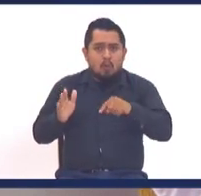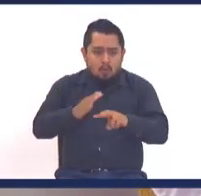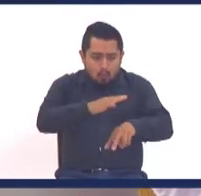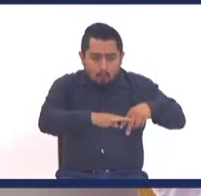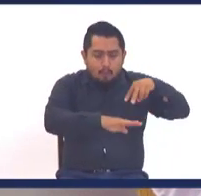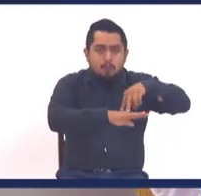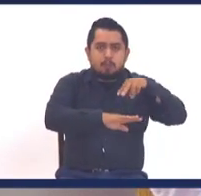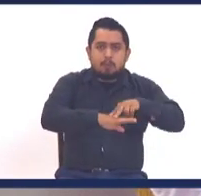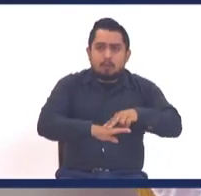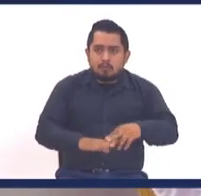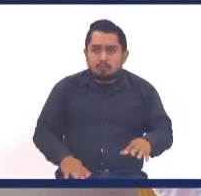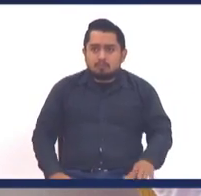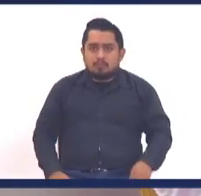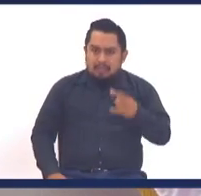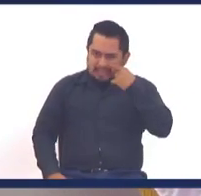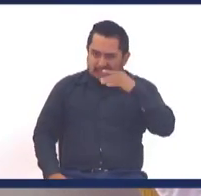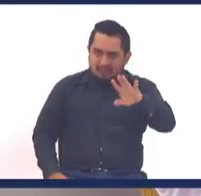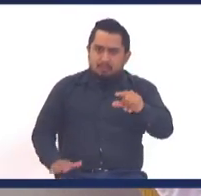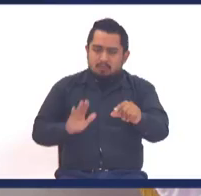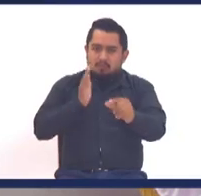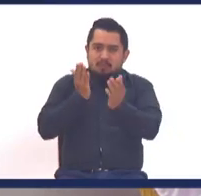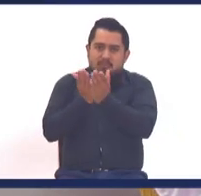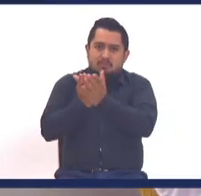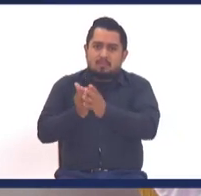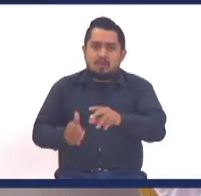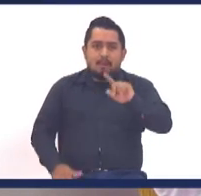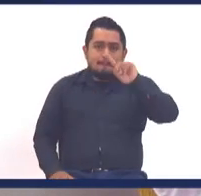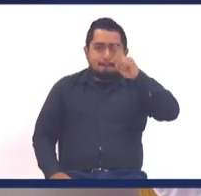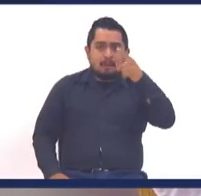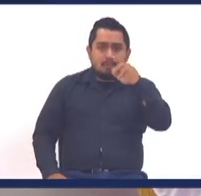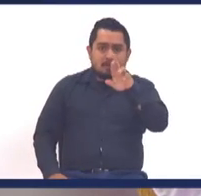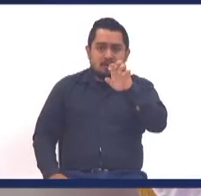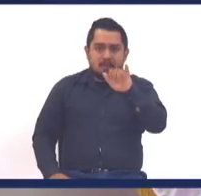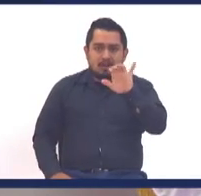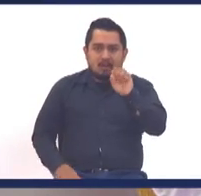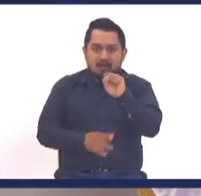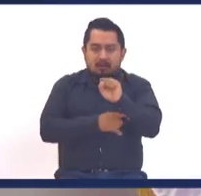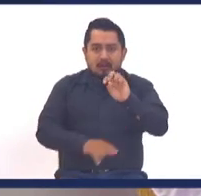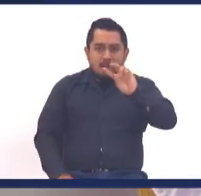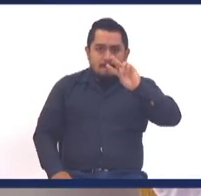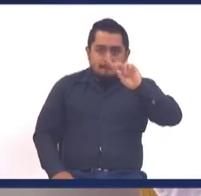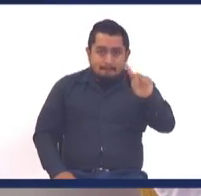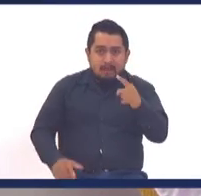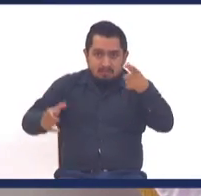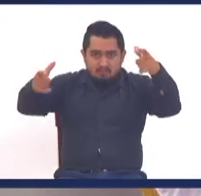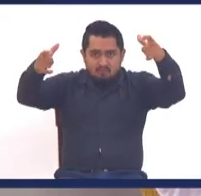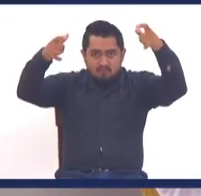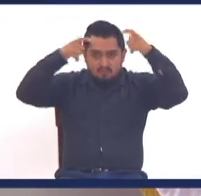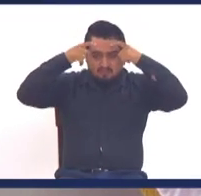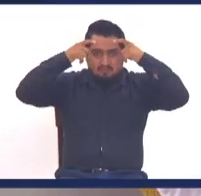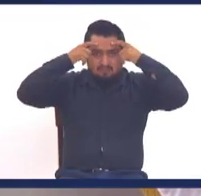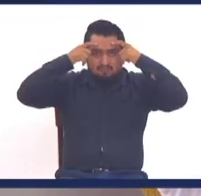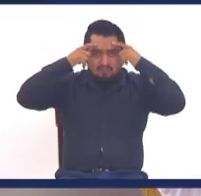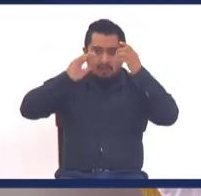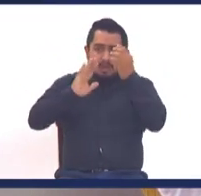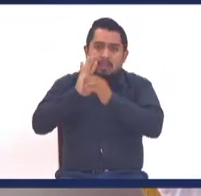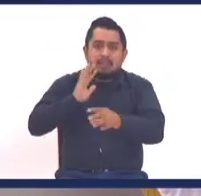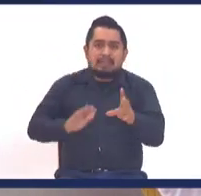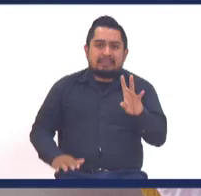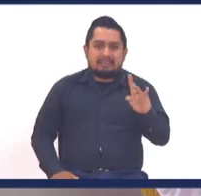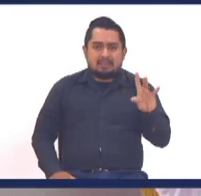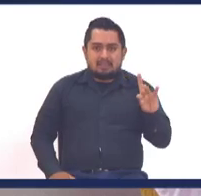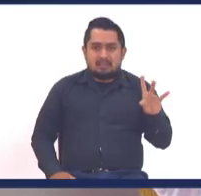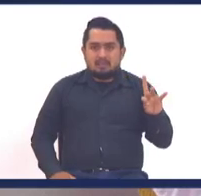resurrección. Déjeme citarle alguno de ellos. Vaya a primer libro de Reyes capítulo 17, primer libro de Reyes capítulo 17,